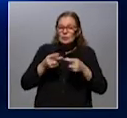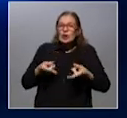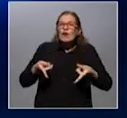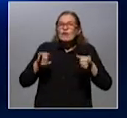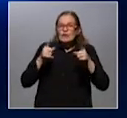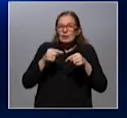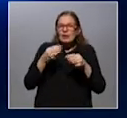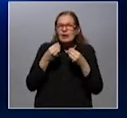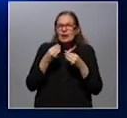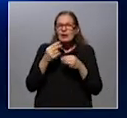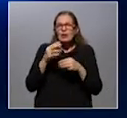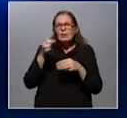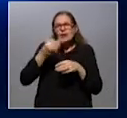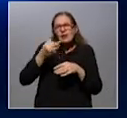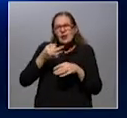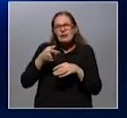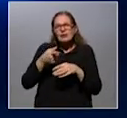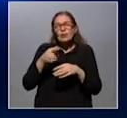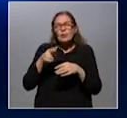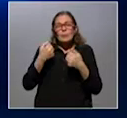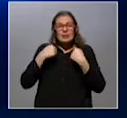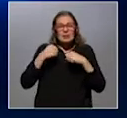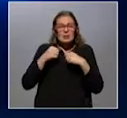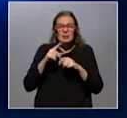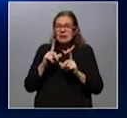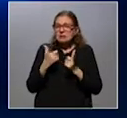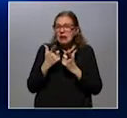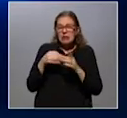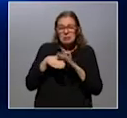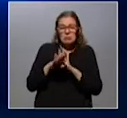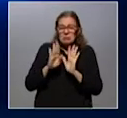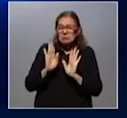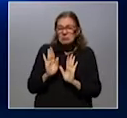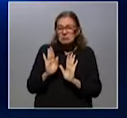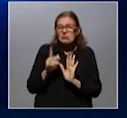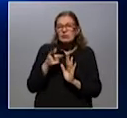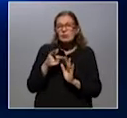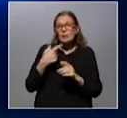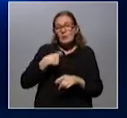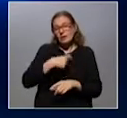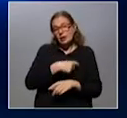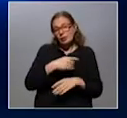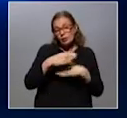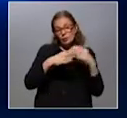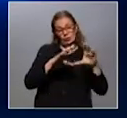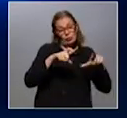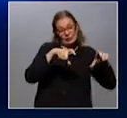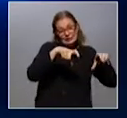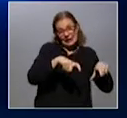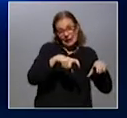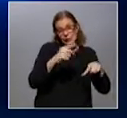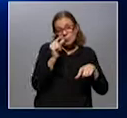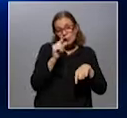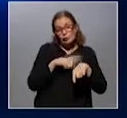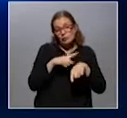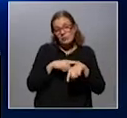¡Suscríbete! Que no tiene uso, ¿no? Esto a raíz de que Peñarol construyó su estadio Campeón del siglo hace